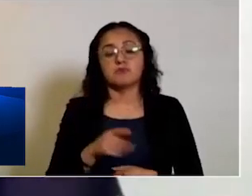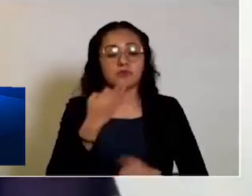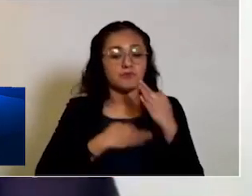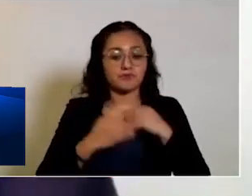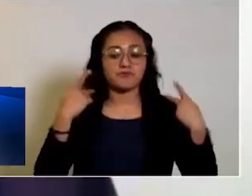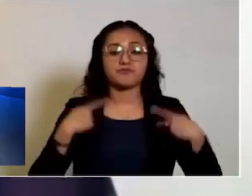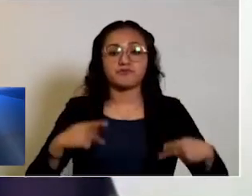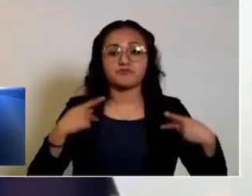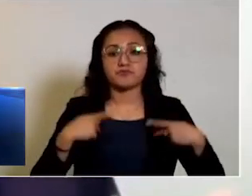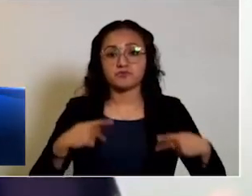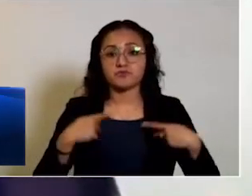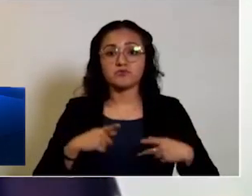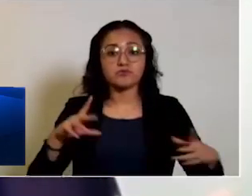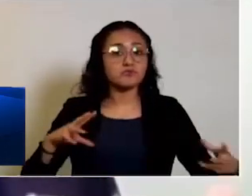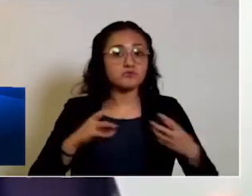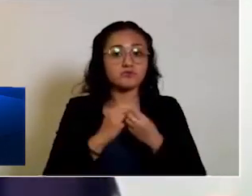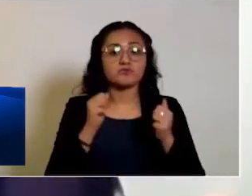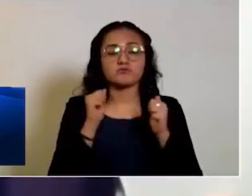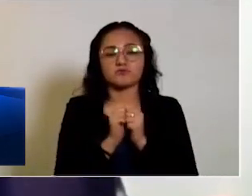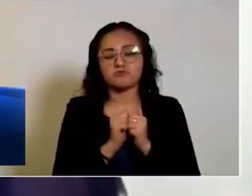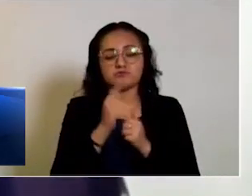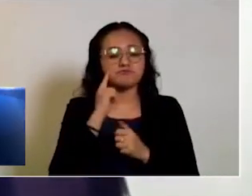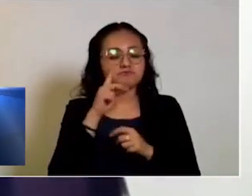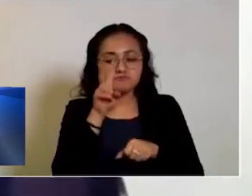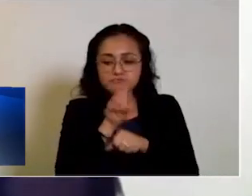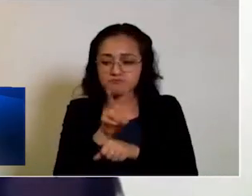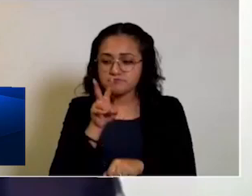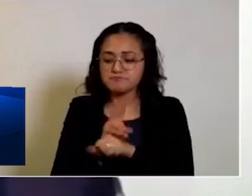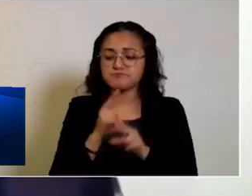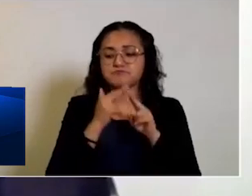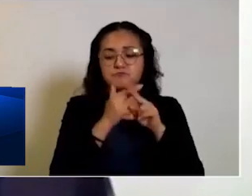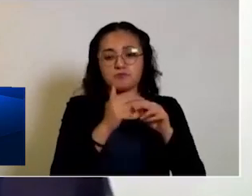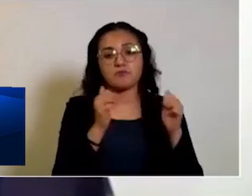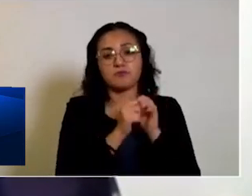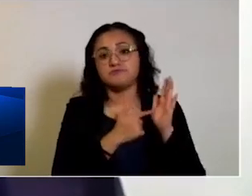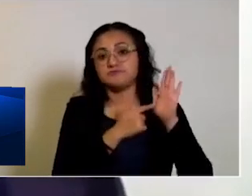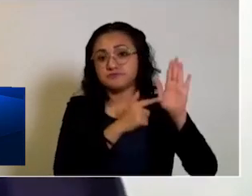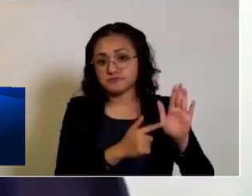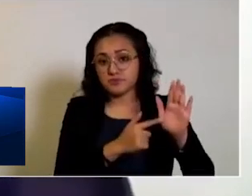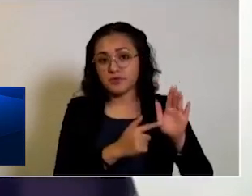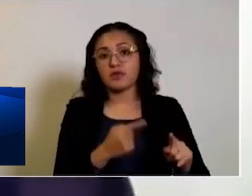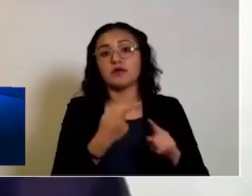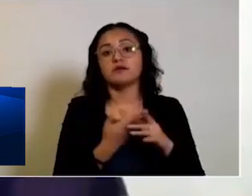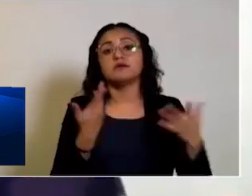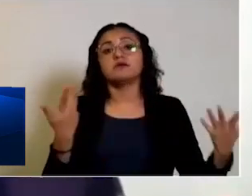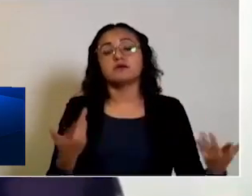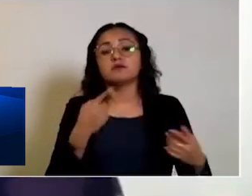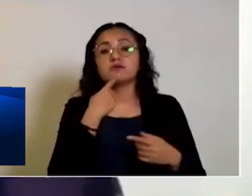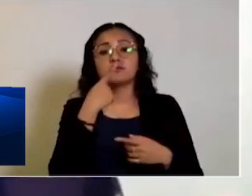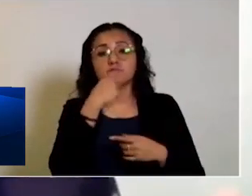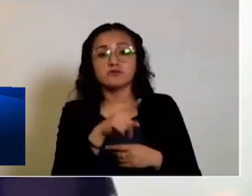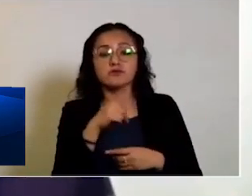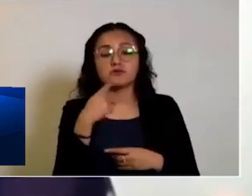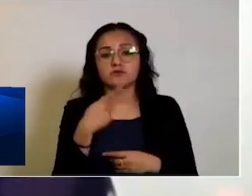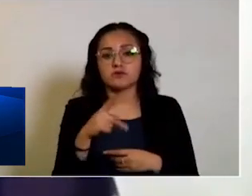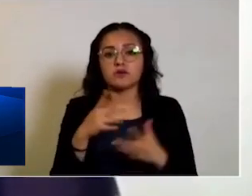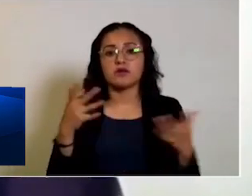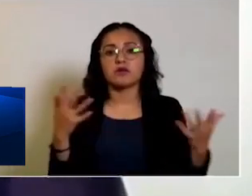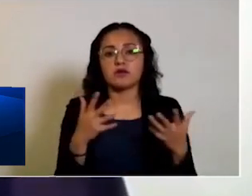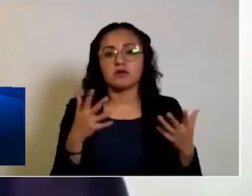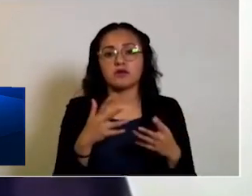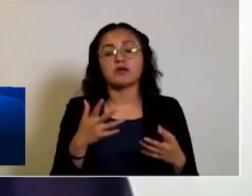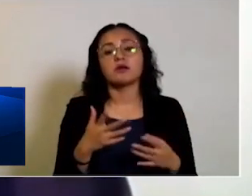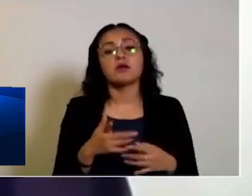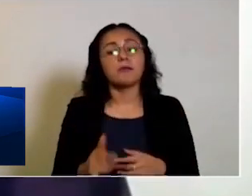todo ciudadano se suma a las brigadas de supervisión del cumplimiento de los decretos a través de la denuncia ciudadana que podrán